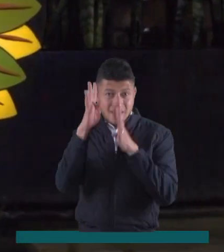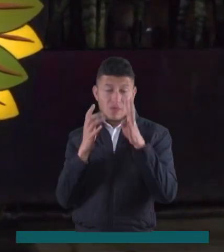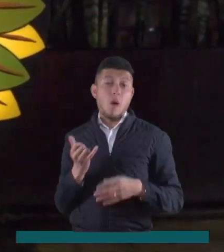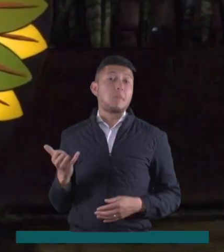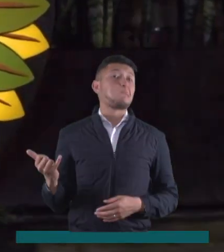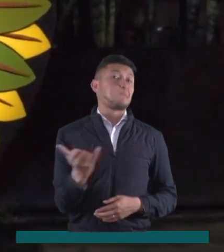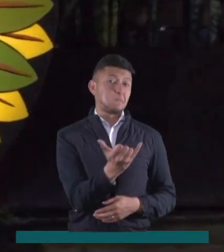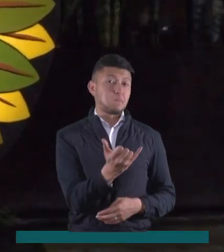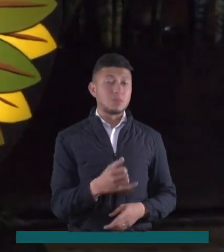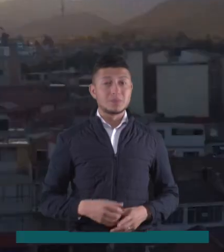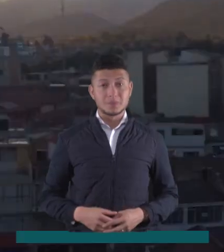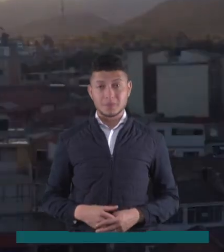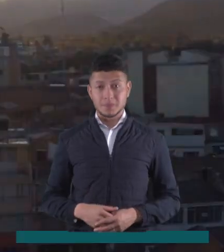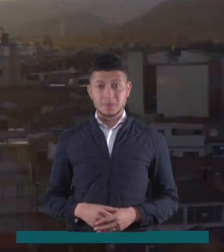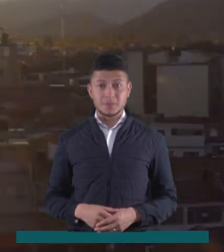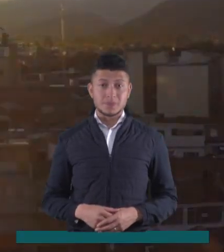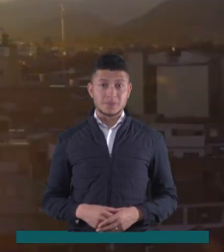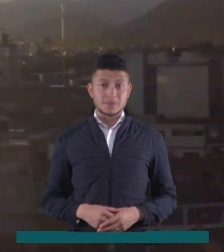creativas.